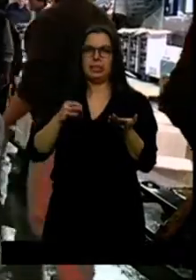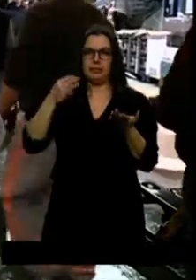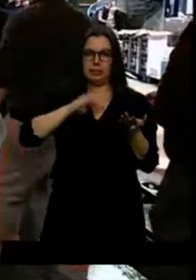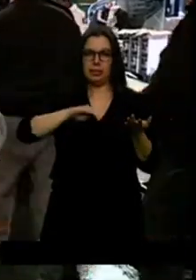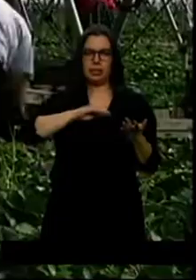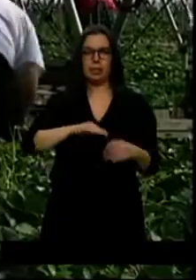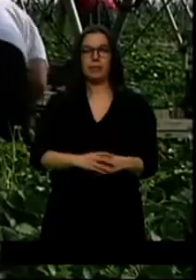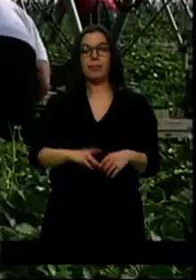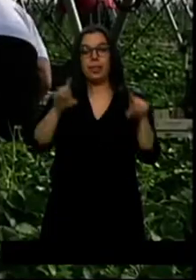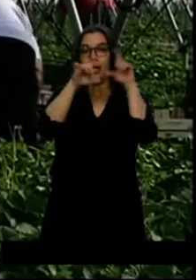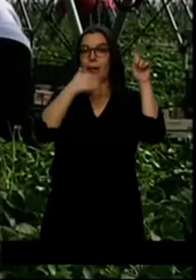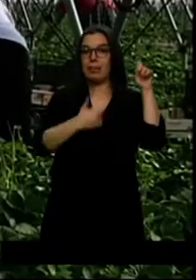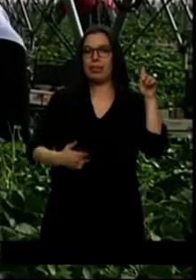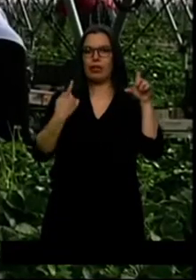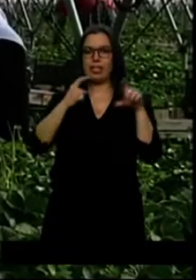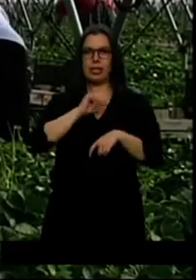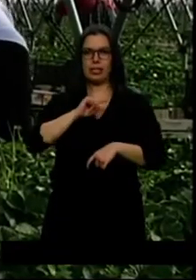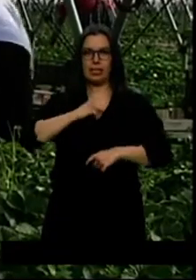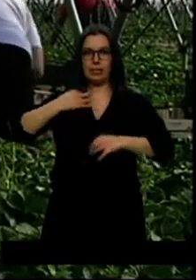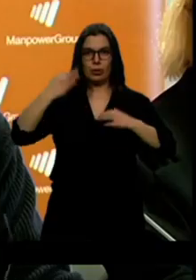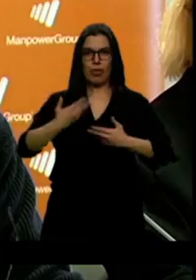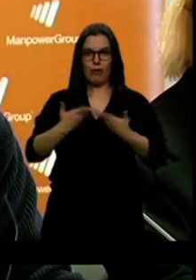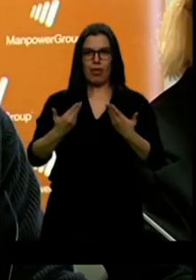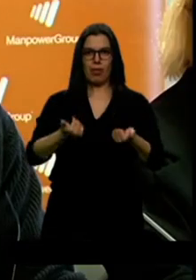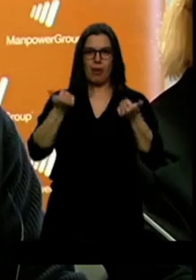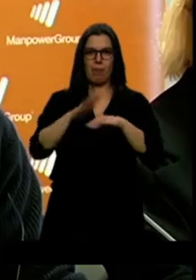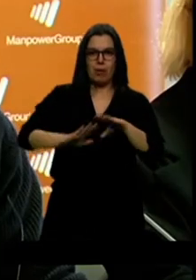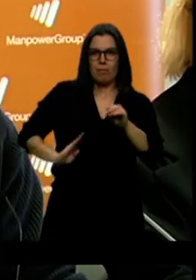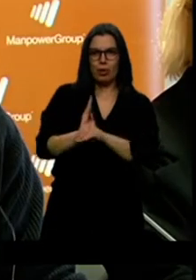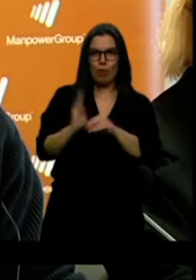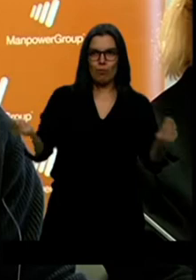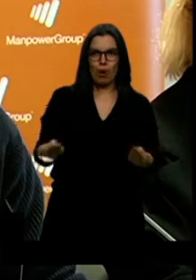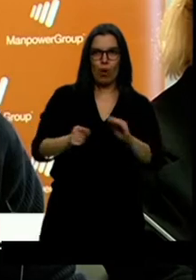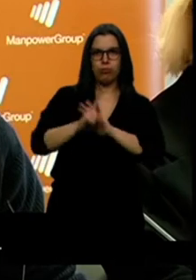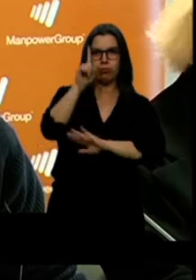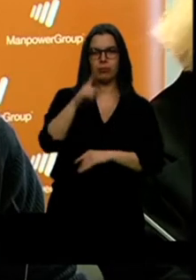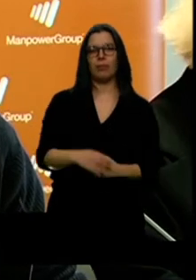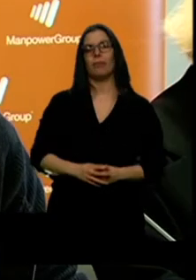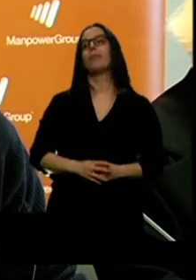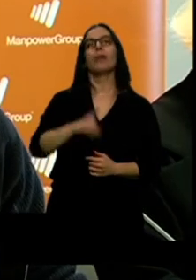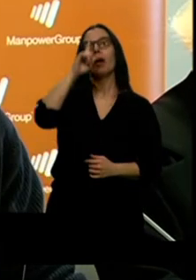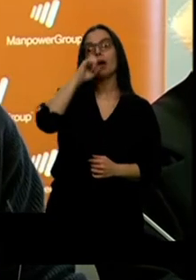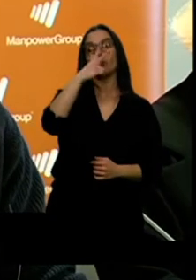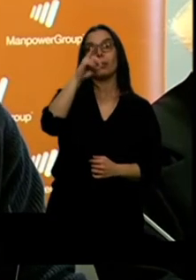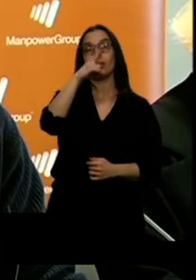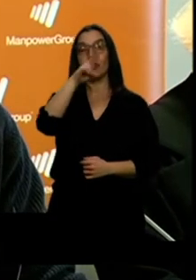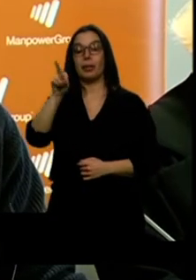necesitan más confianza para invertir en sus compañías. A finales del 2020, si nuestras previsiones se cumplen,